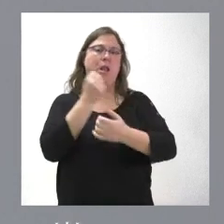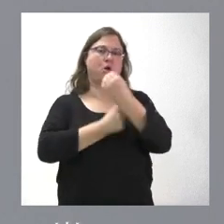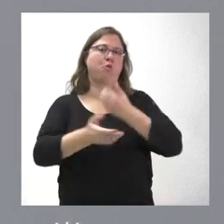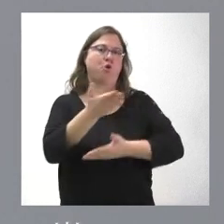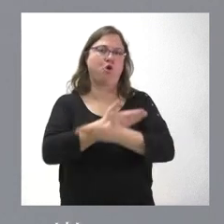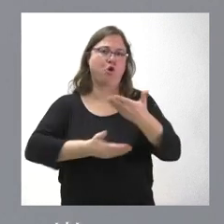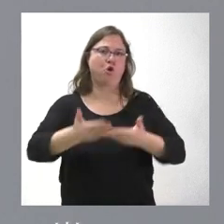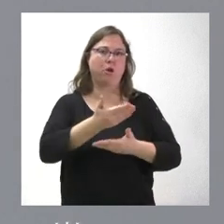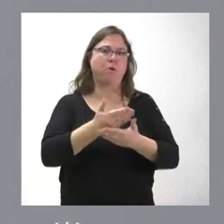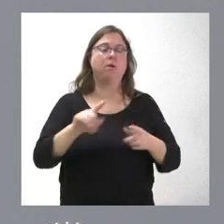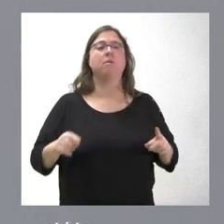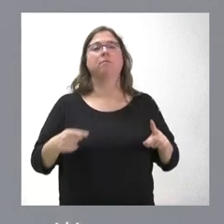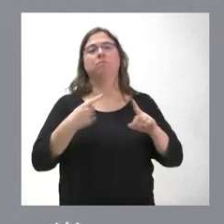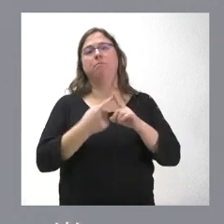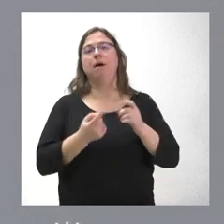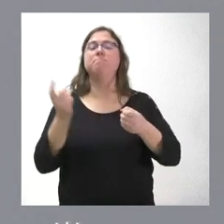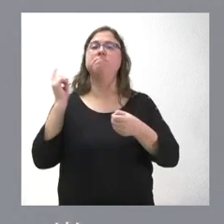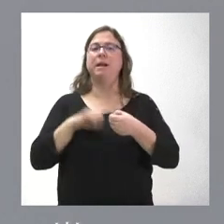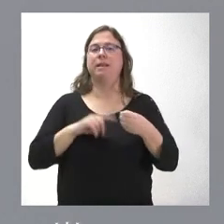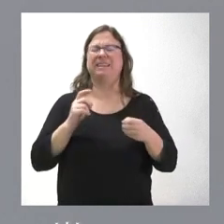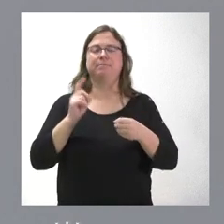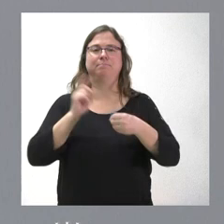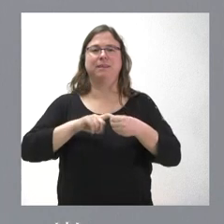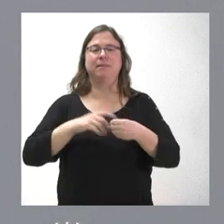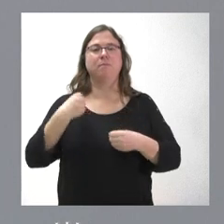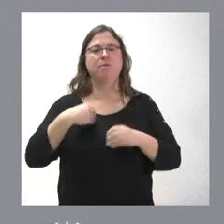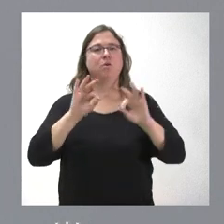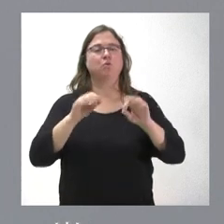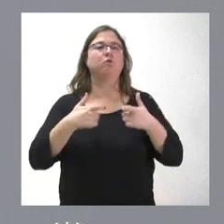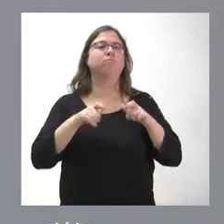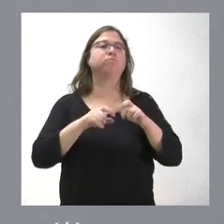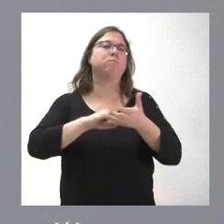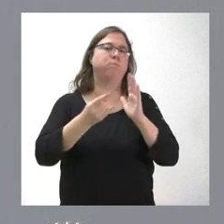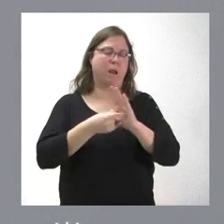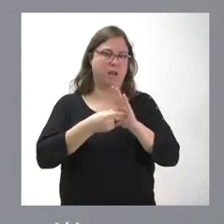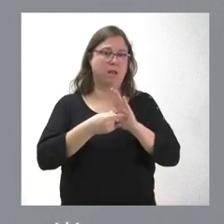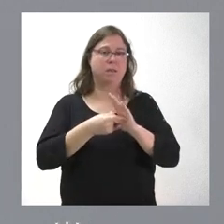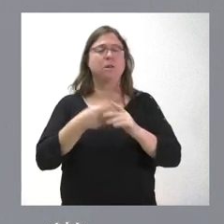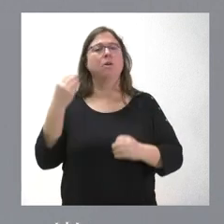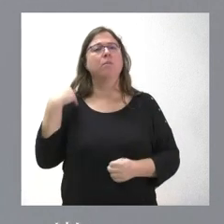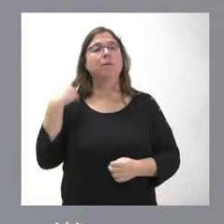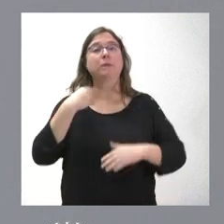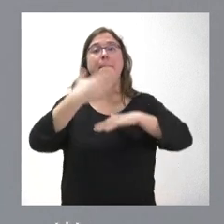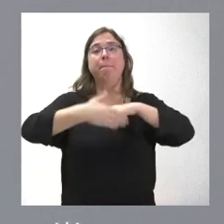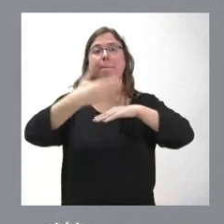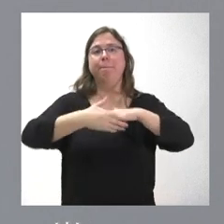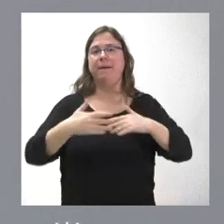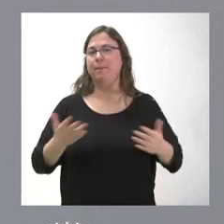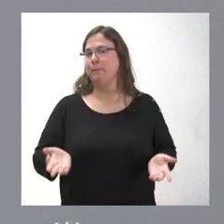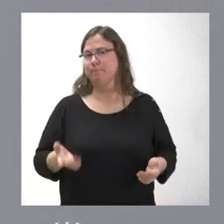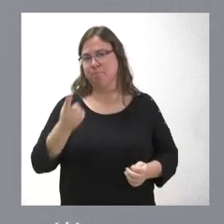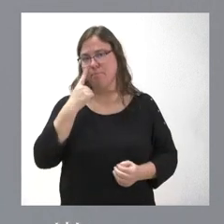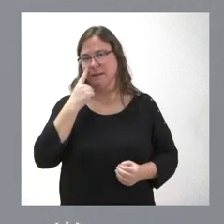y participen en esta definición del plan, de su contenido. Me pregunta usted por plazos. Mire, cuando